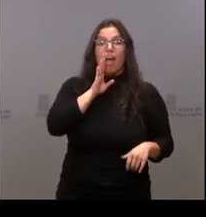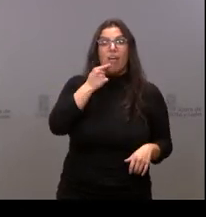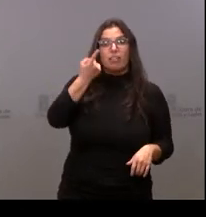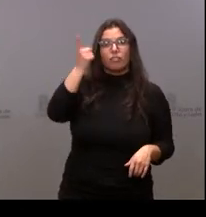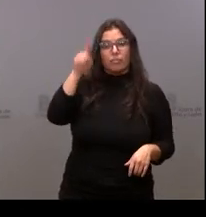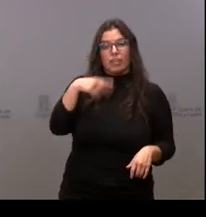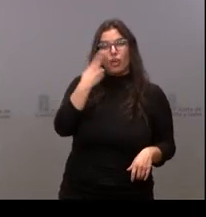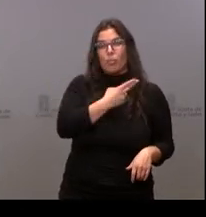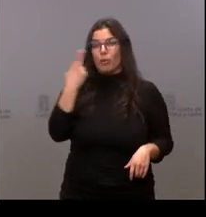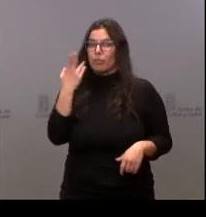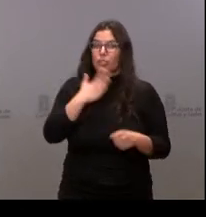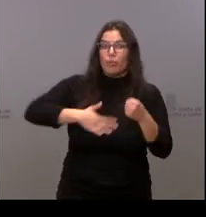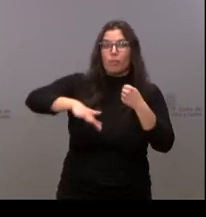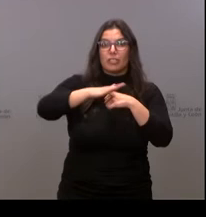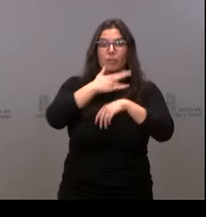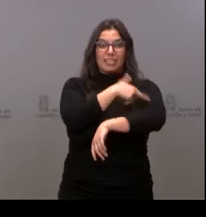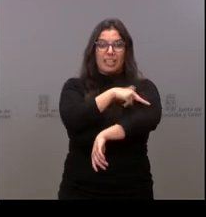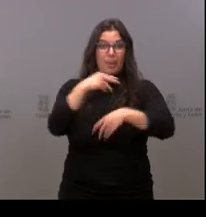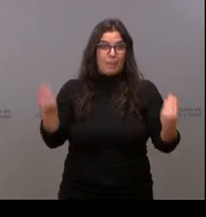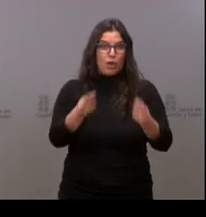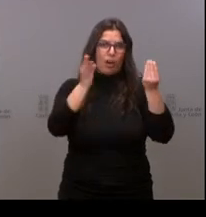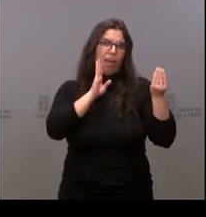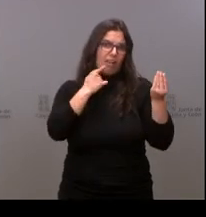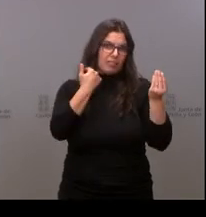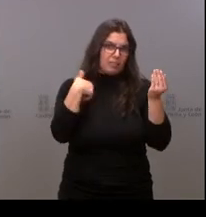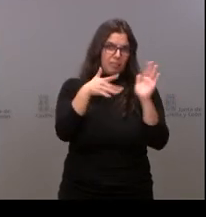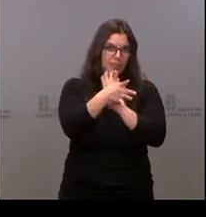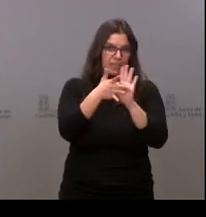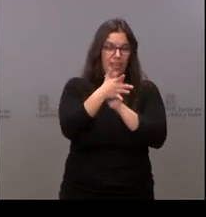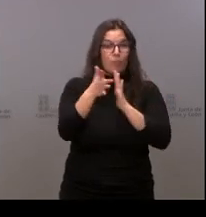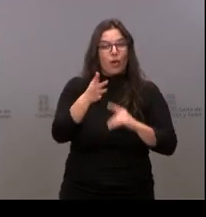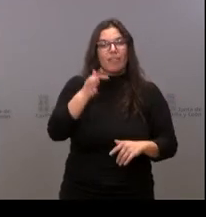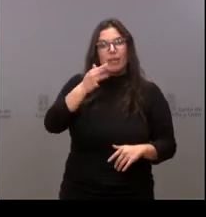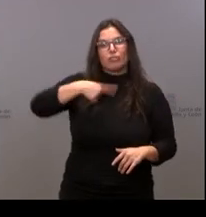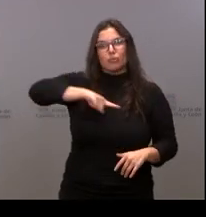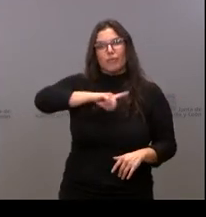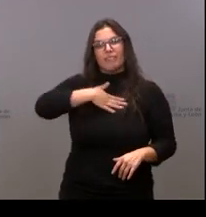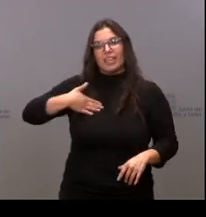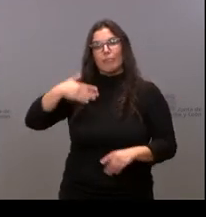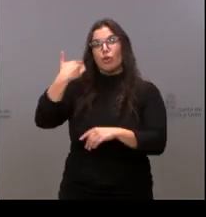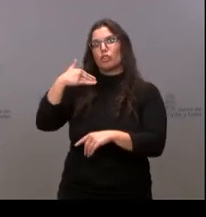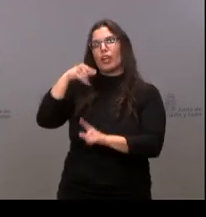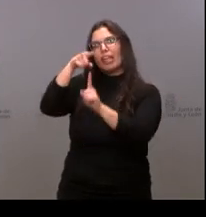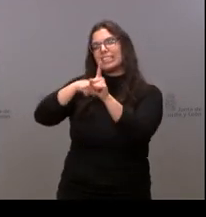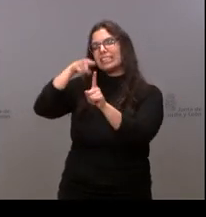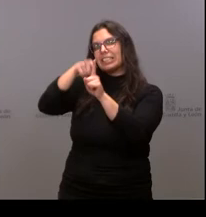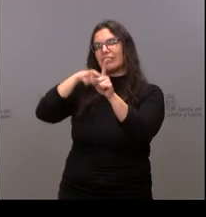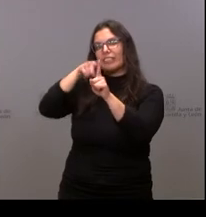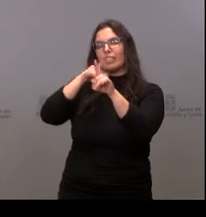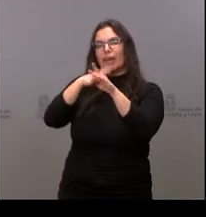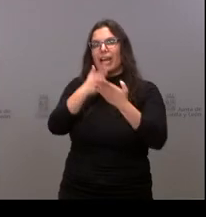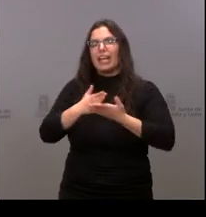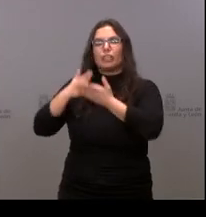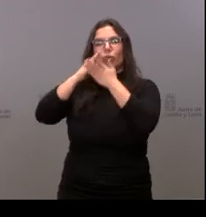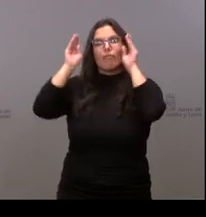básico con la mejora de la sanidad, pero vamos a hacer que Soria sea un referente en los estudios de